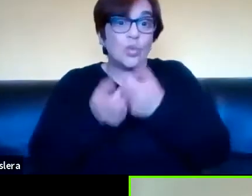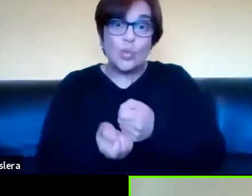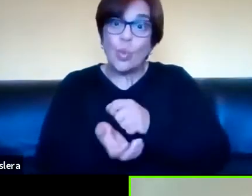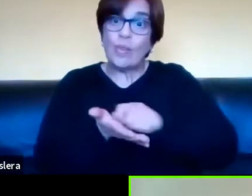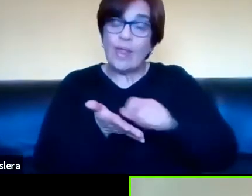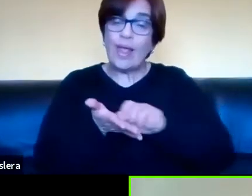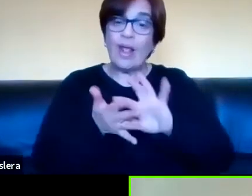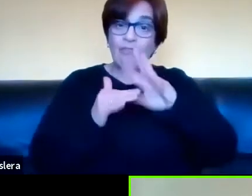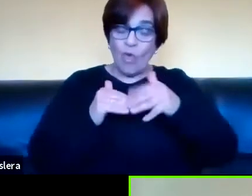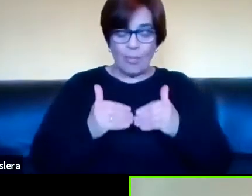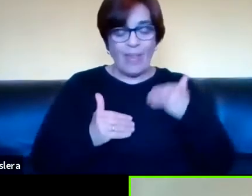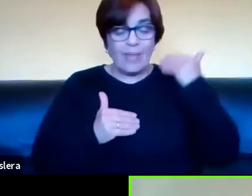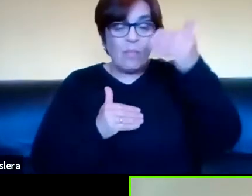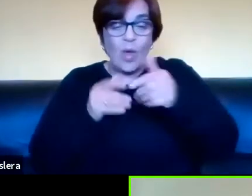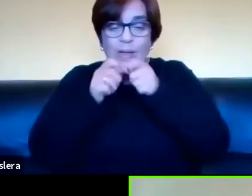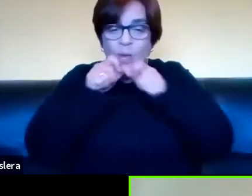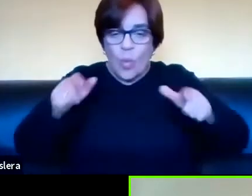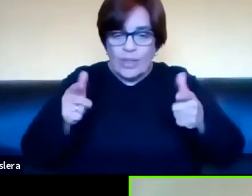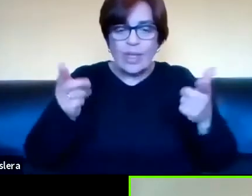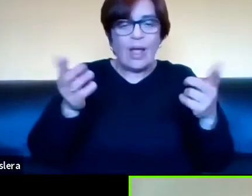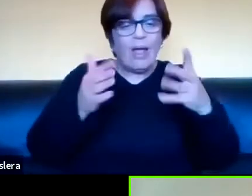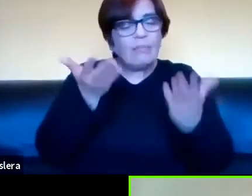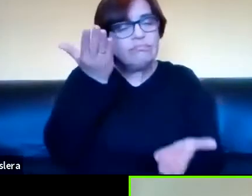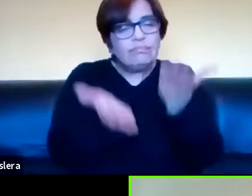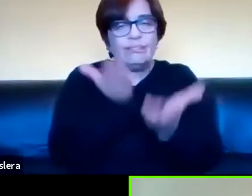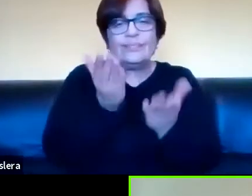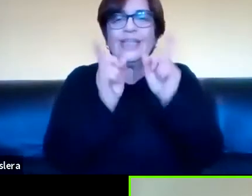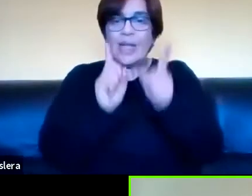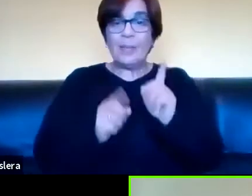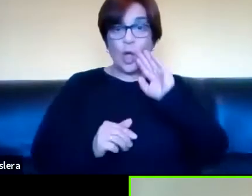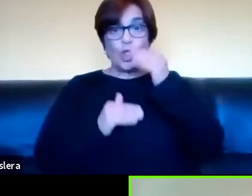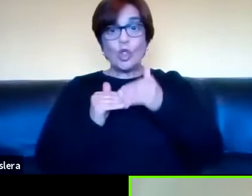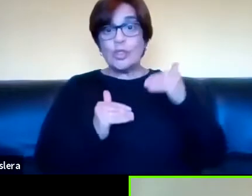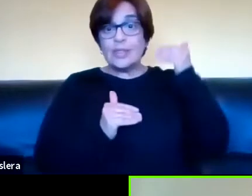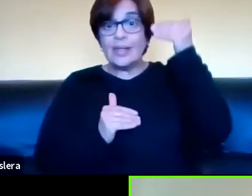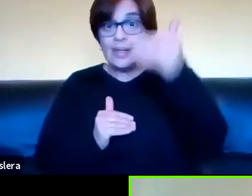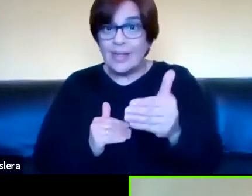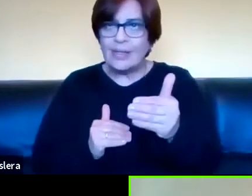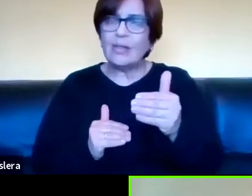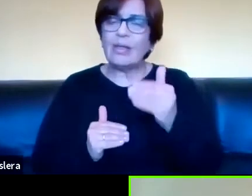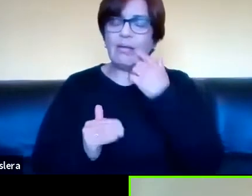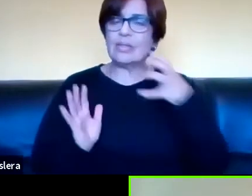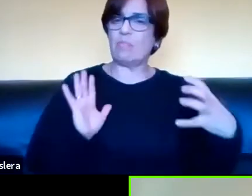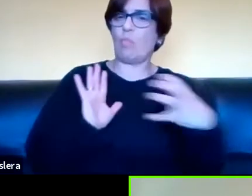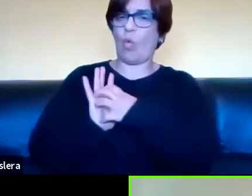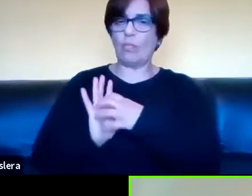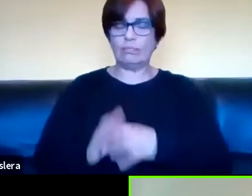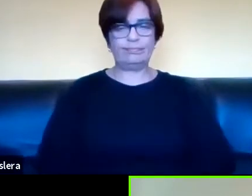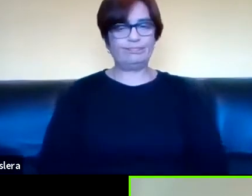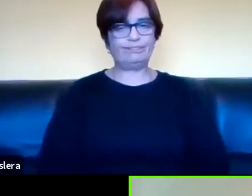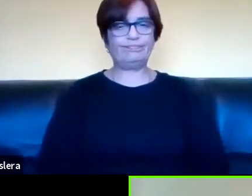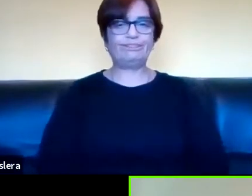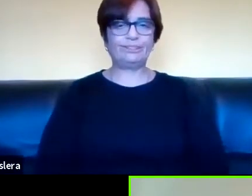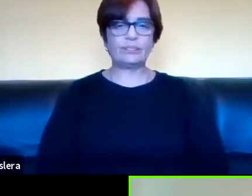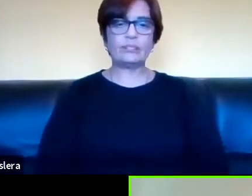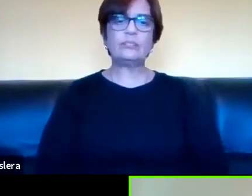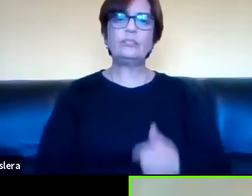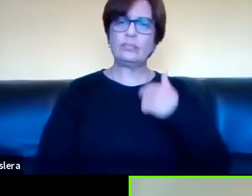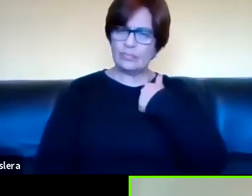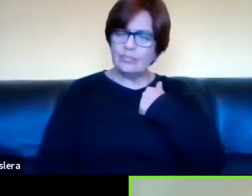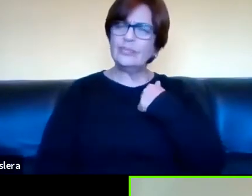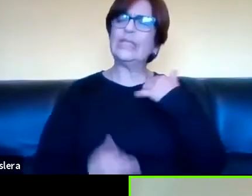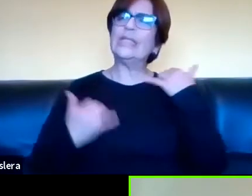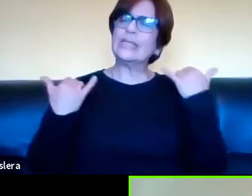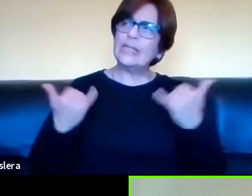niveles metalingüísticos y promueve los niveles metacognitivos y metarepresentacionales. Bien, yo venía trabajando sobre